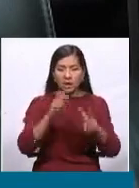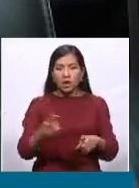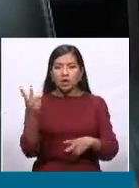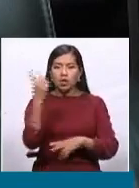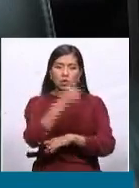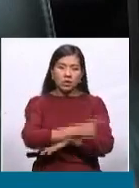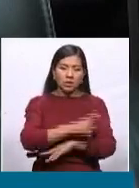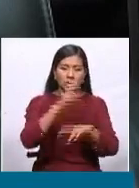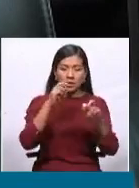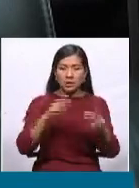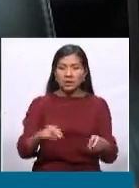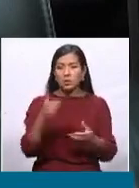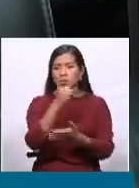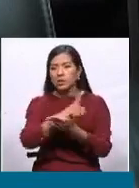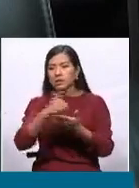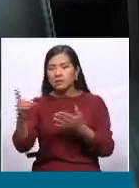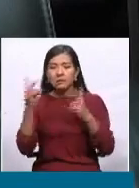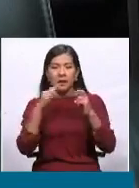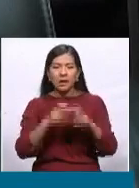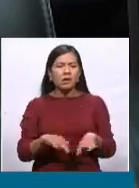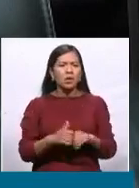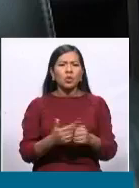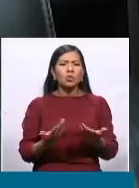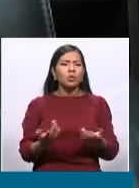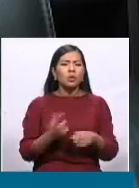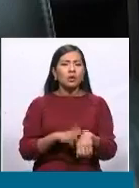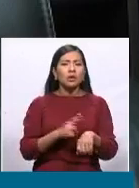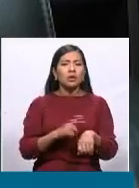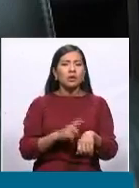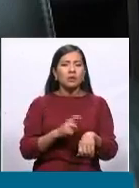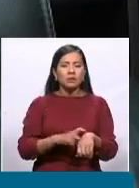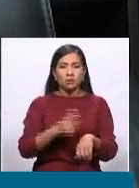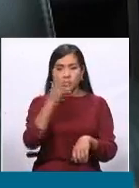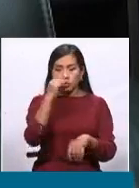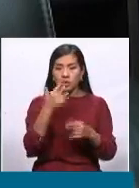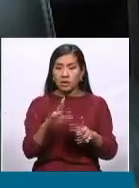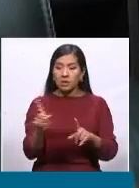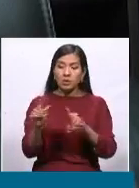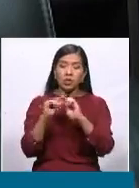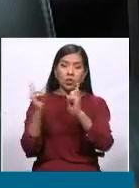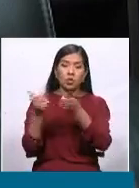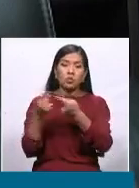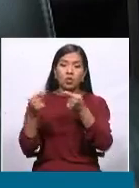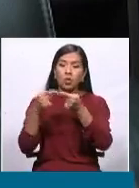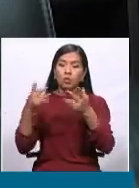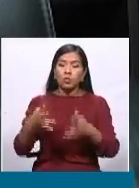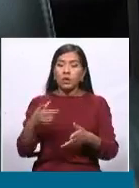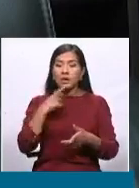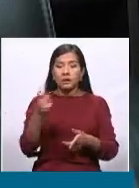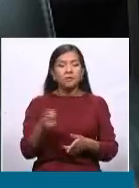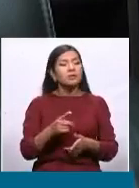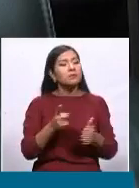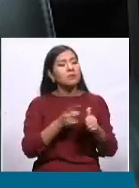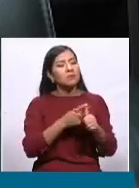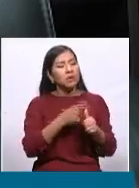dos semanas. ¿Qué establece el procedimiento? Porque acá estamos hablando de que la oposición en este momento dice el gobierno